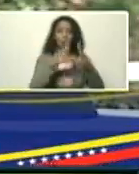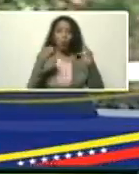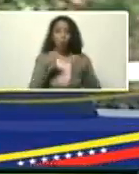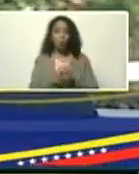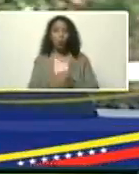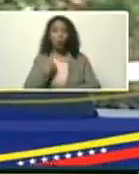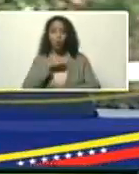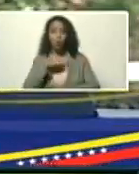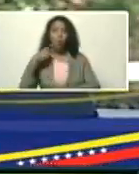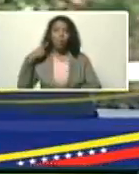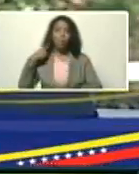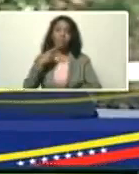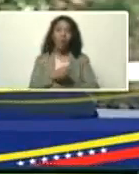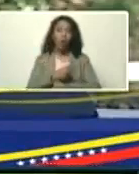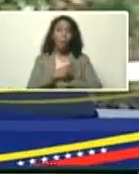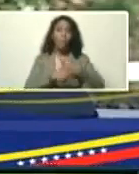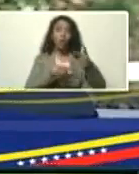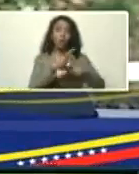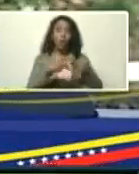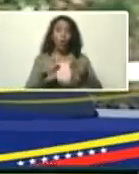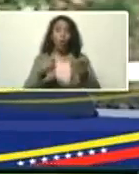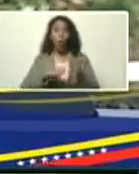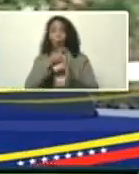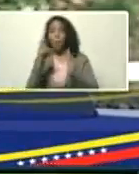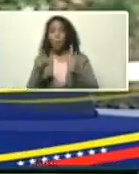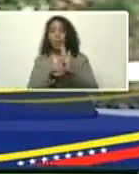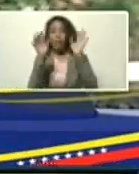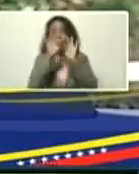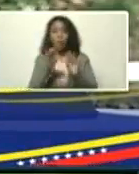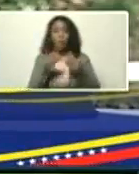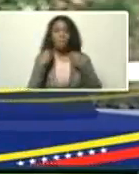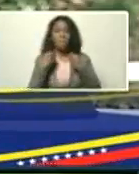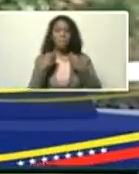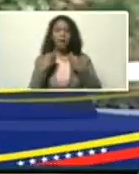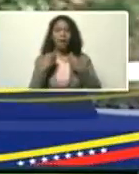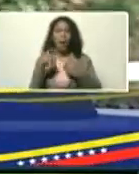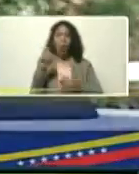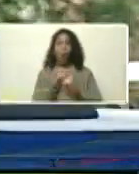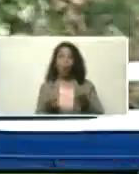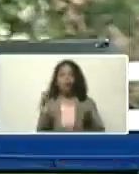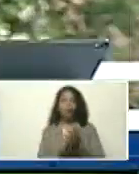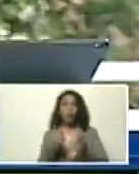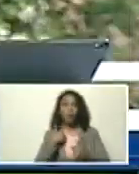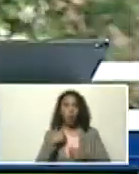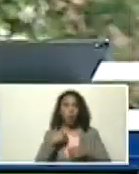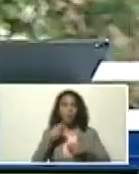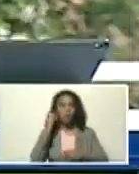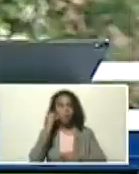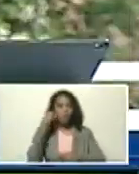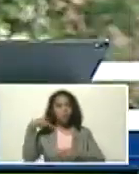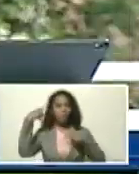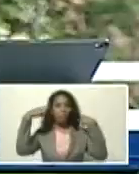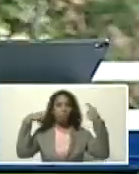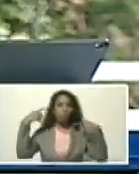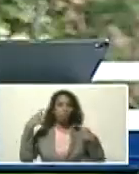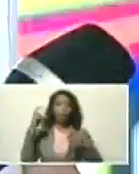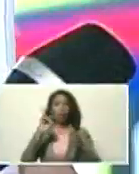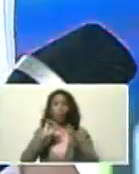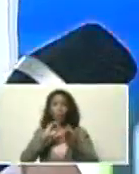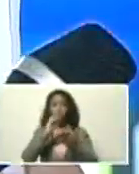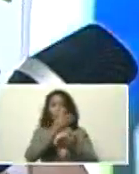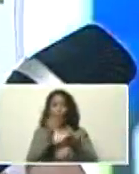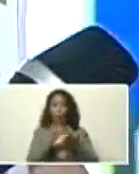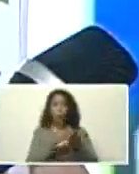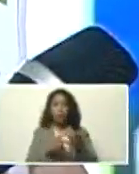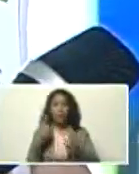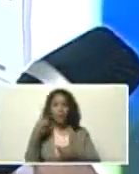estamos obligados, procesarlos, una metodología, para que no me vuelvan loco, con tantos documentos, me